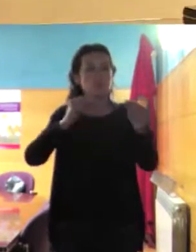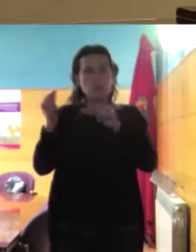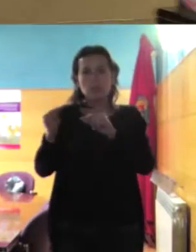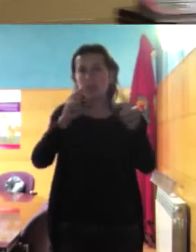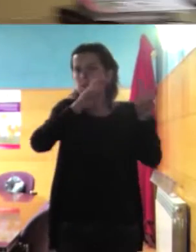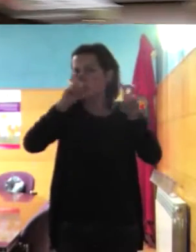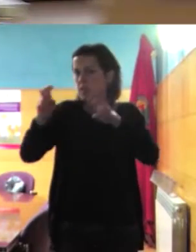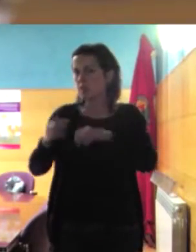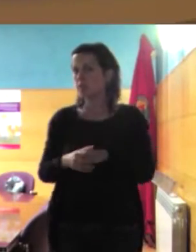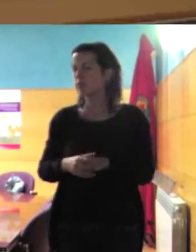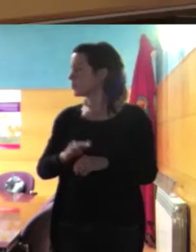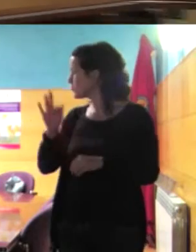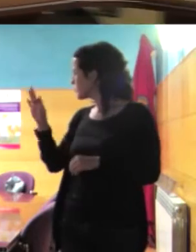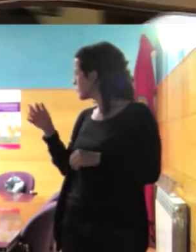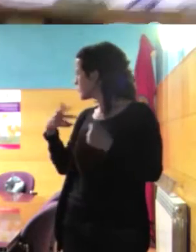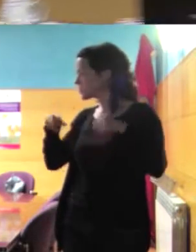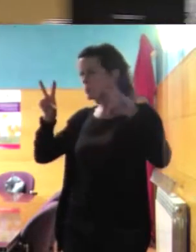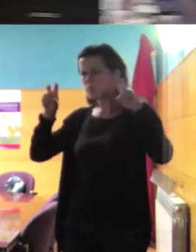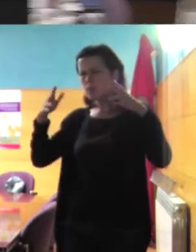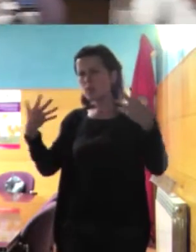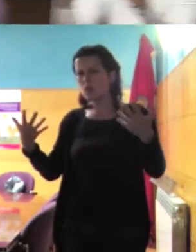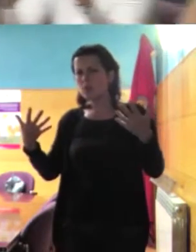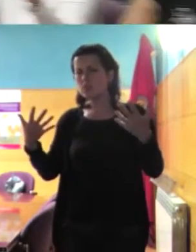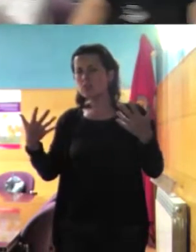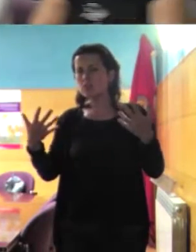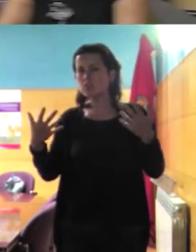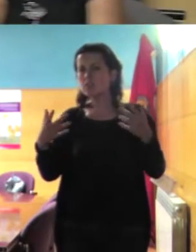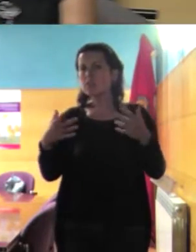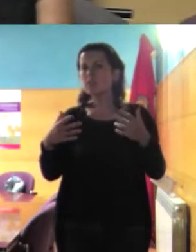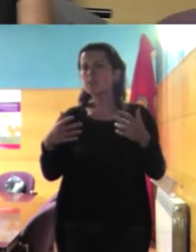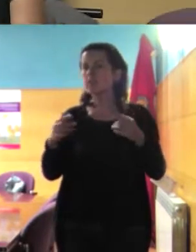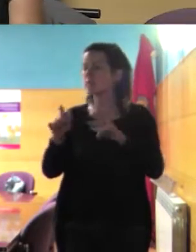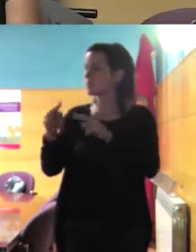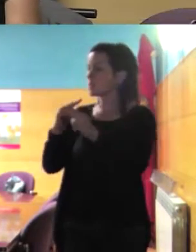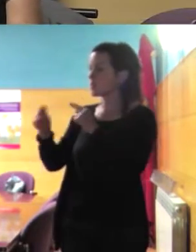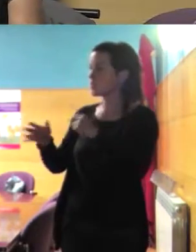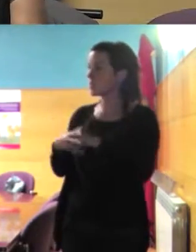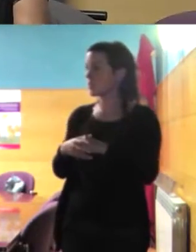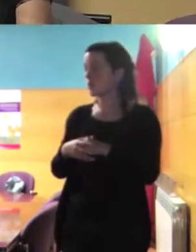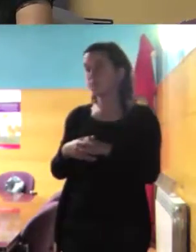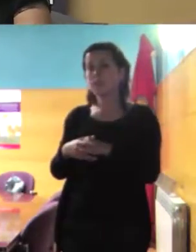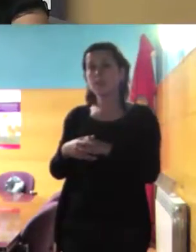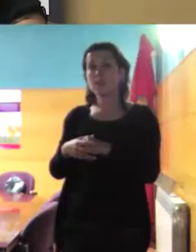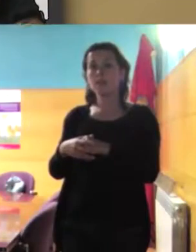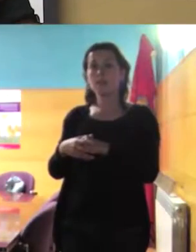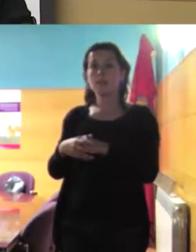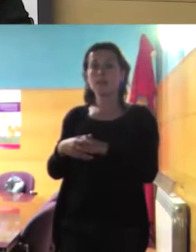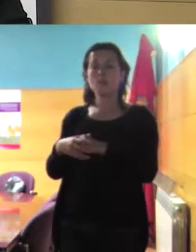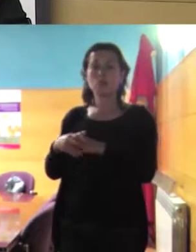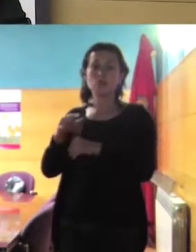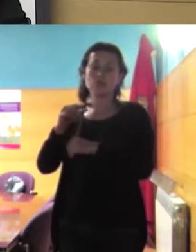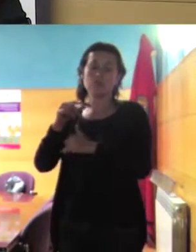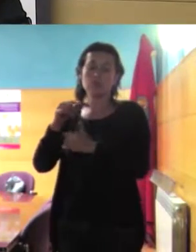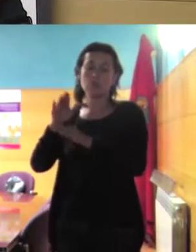si como la entidad a los curas el espectado no podemos transmitir no podemos transmitir a los imanes lo que no